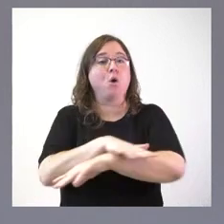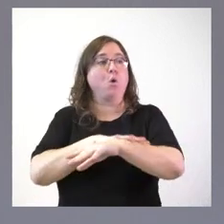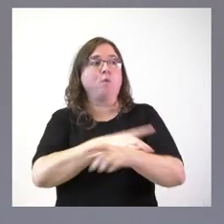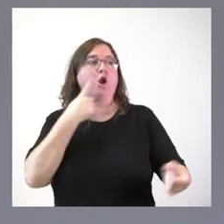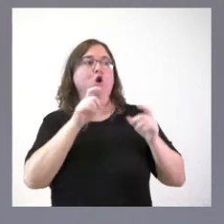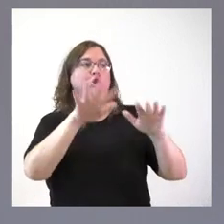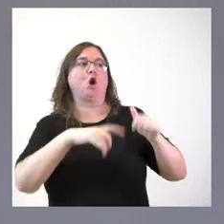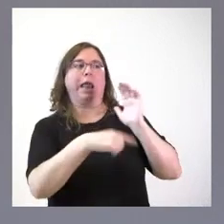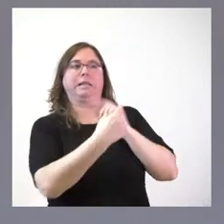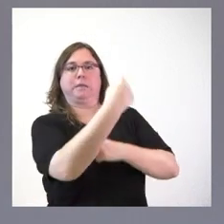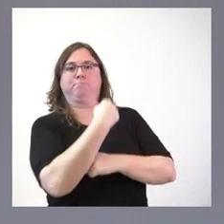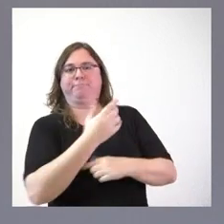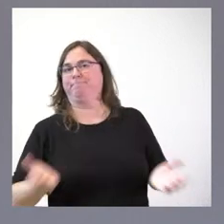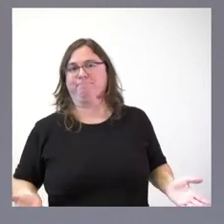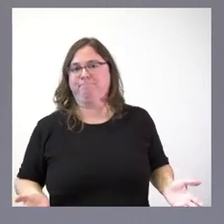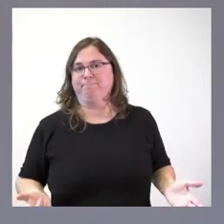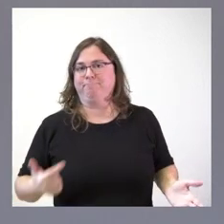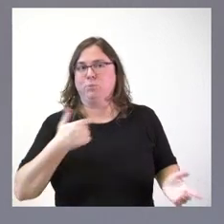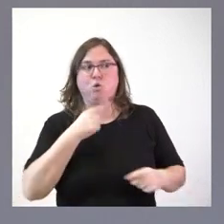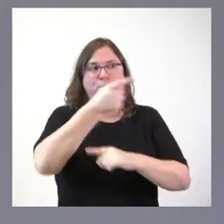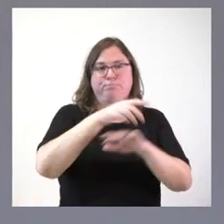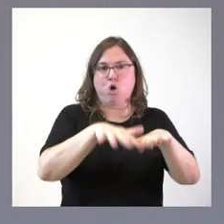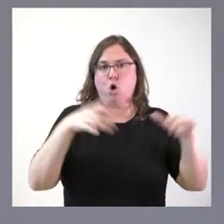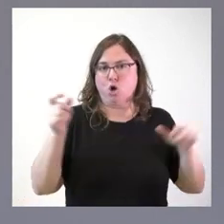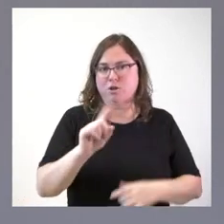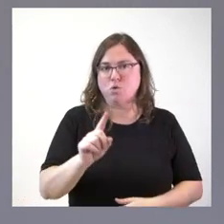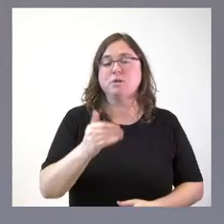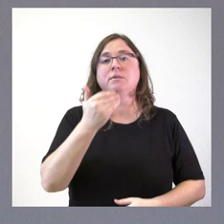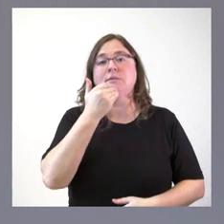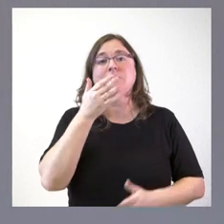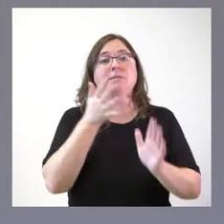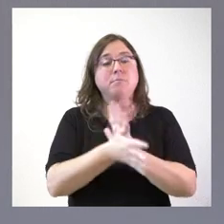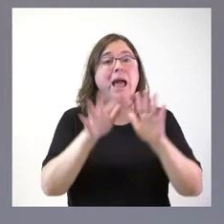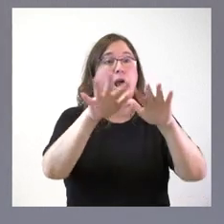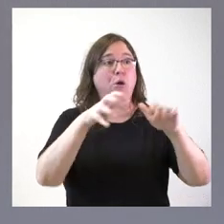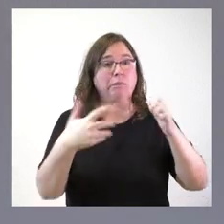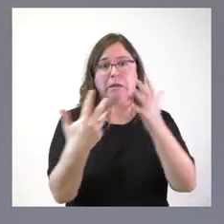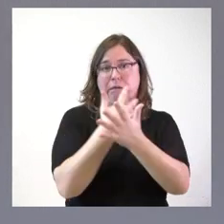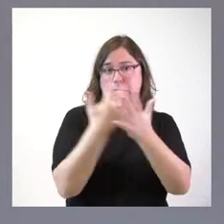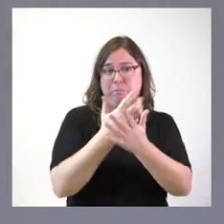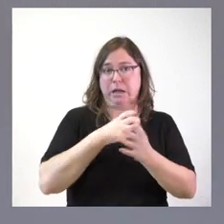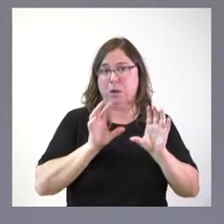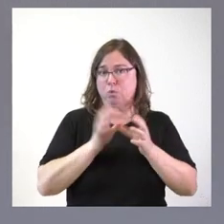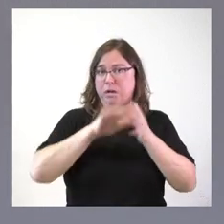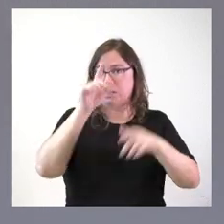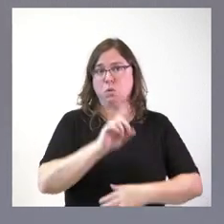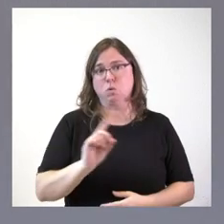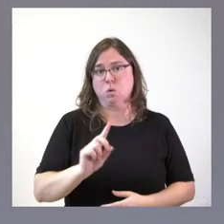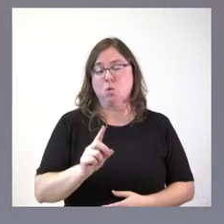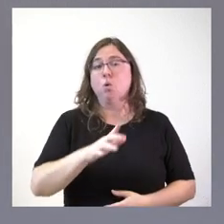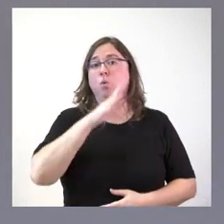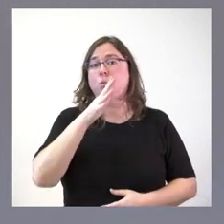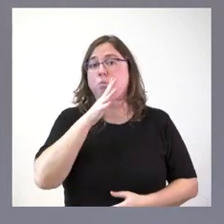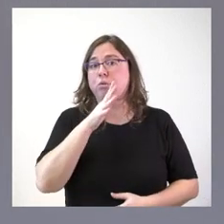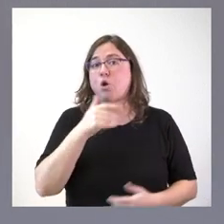del legislativo y no al revés. Por tanto, no son las Cortes de Castilla y León quienes tienen que dar explicaciones a la Junta de Castilla y León y, como tal, no